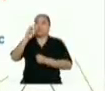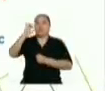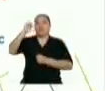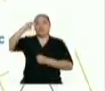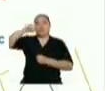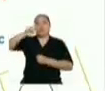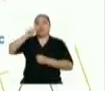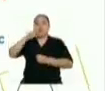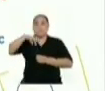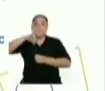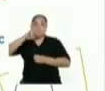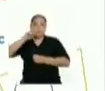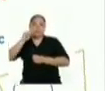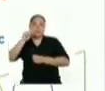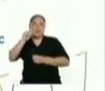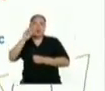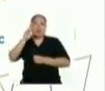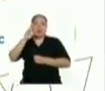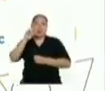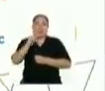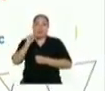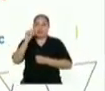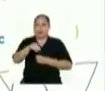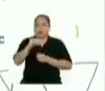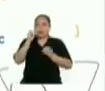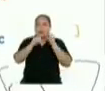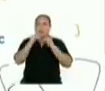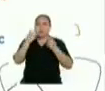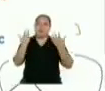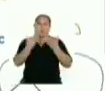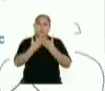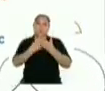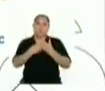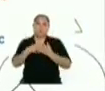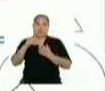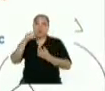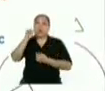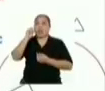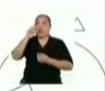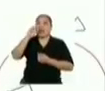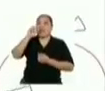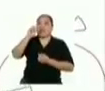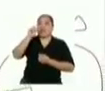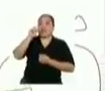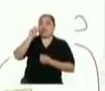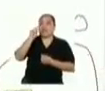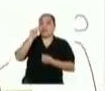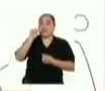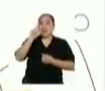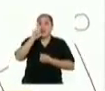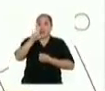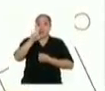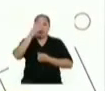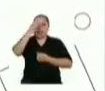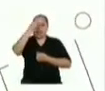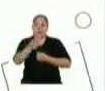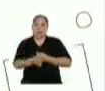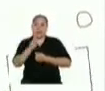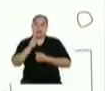Pitágoras en el triángulo rectángulo, para establecer la relación entre la arista L y la diagonal D.